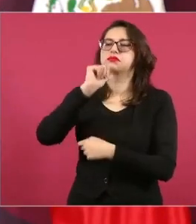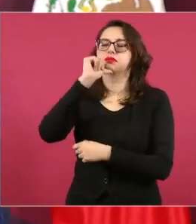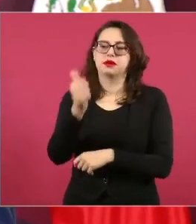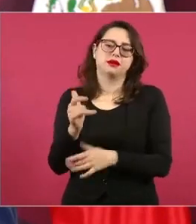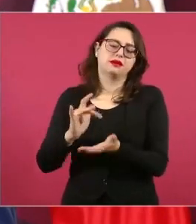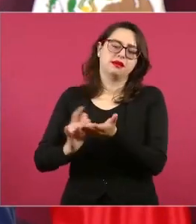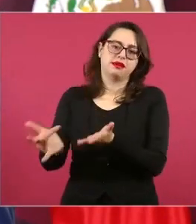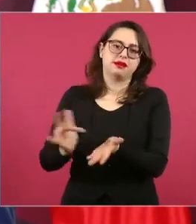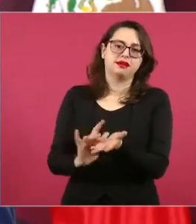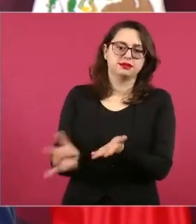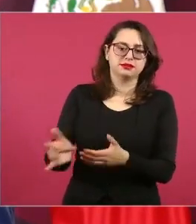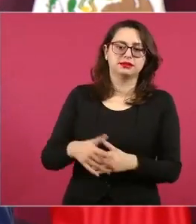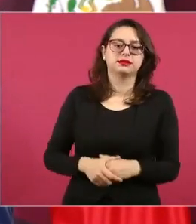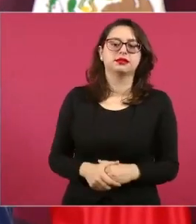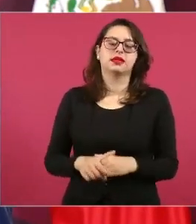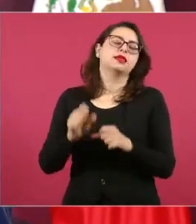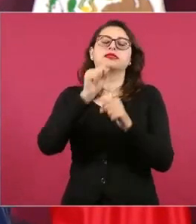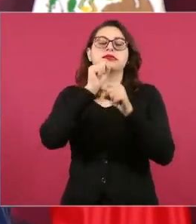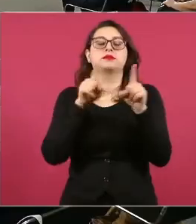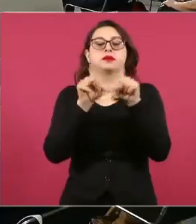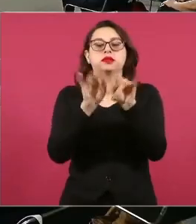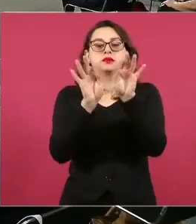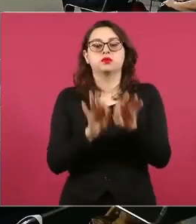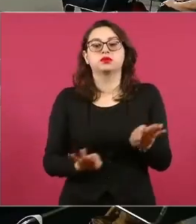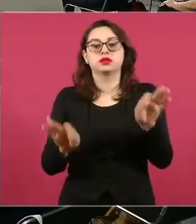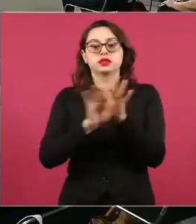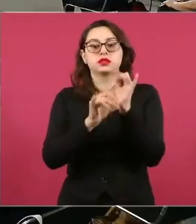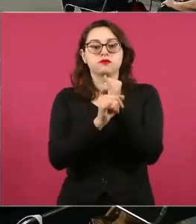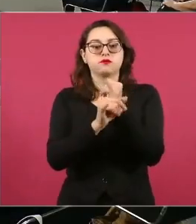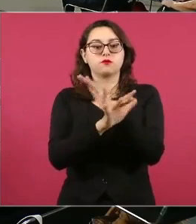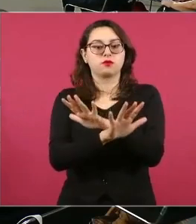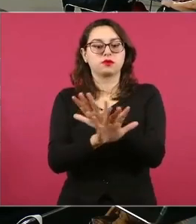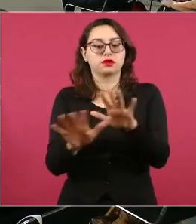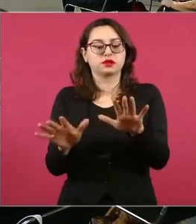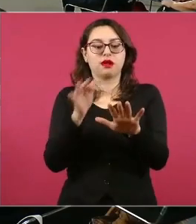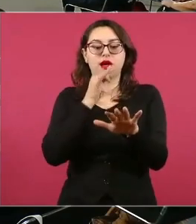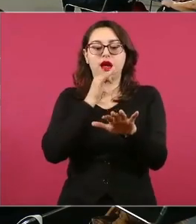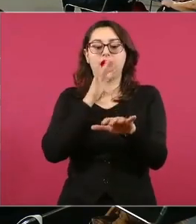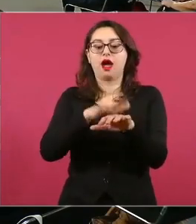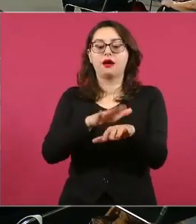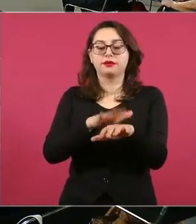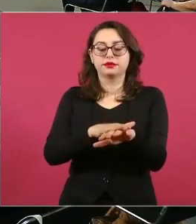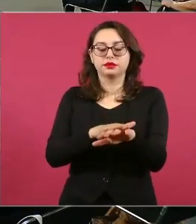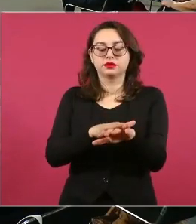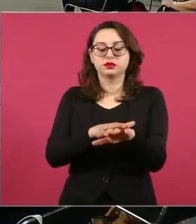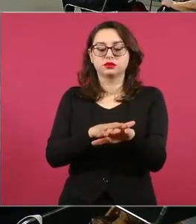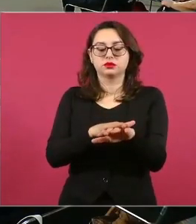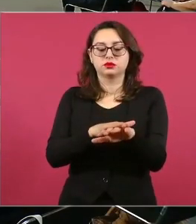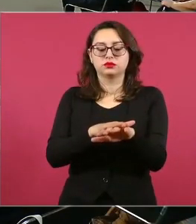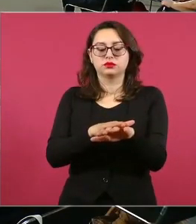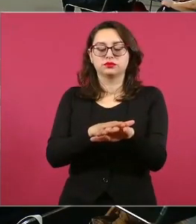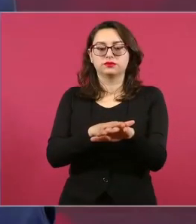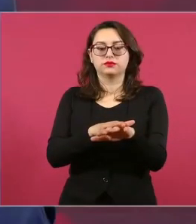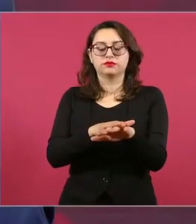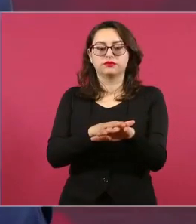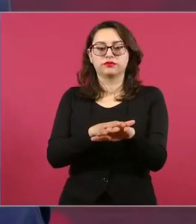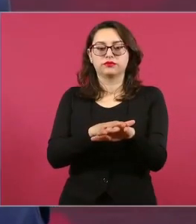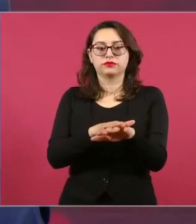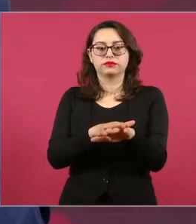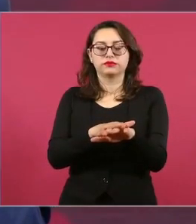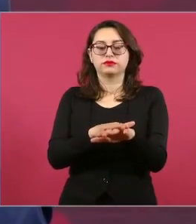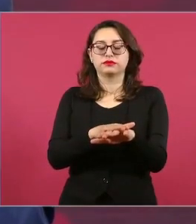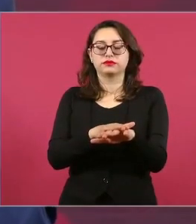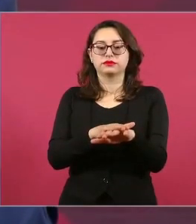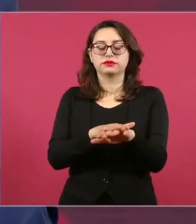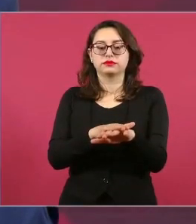tengan la información que no fue un asunto de